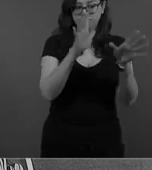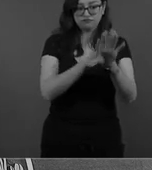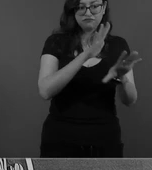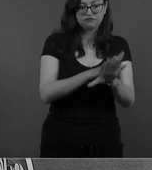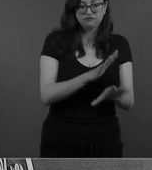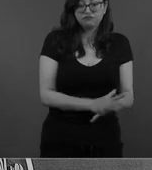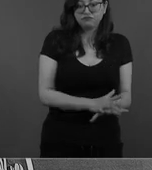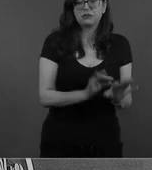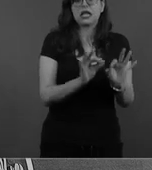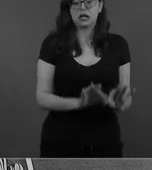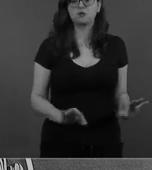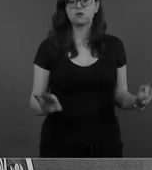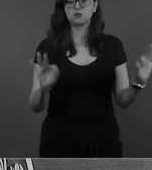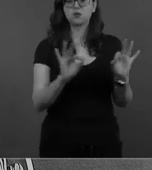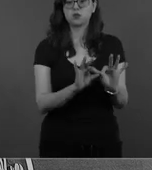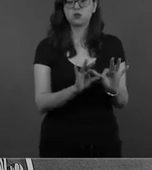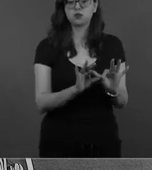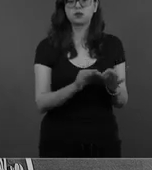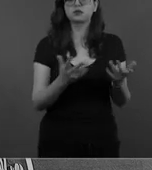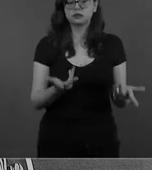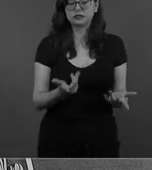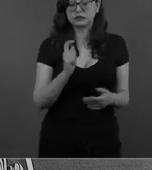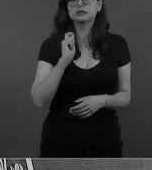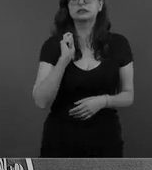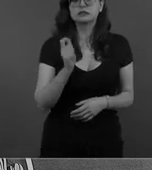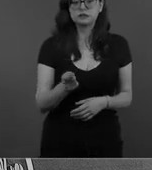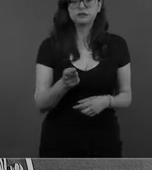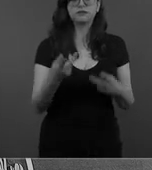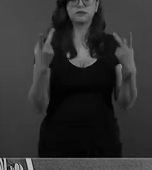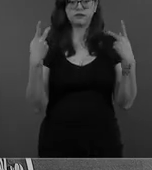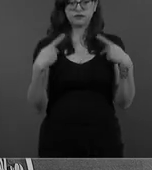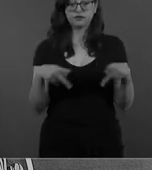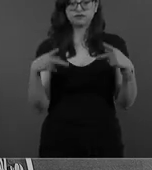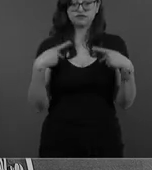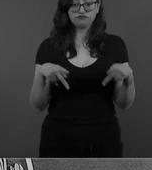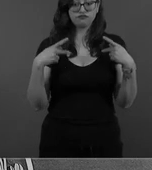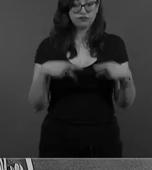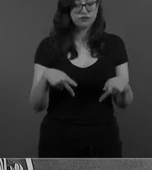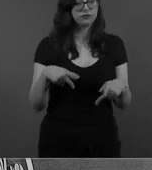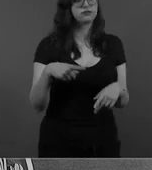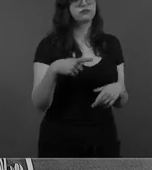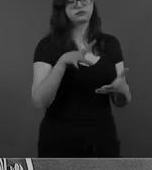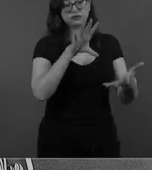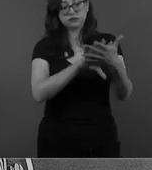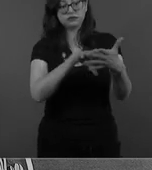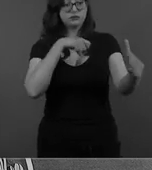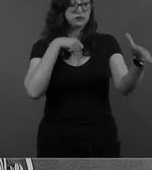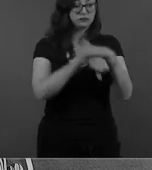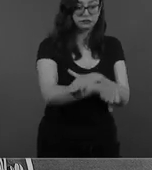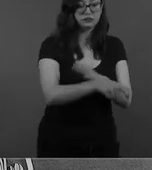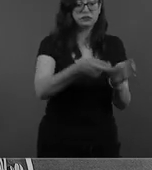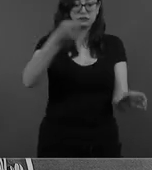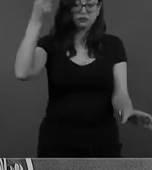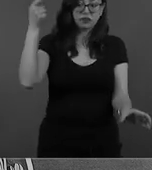establece la posibilidad de otorgar amnistía a personas que aporten elementos útiles para conocer la